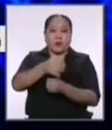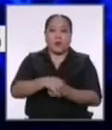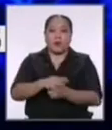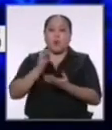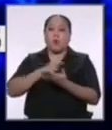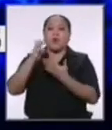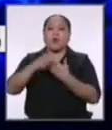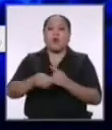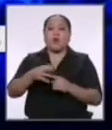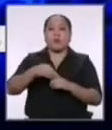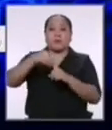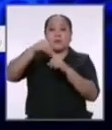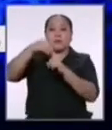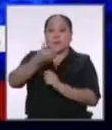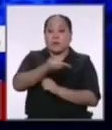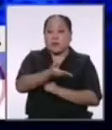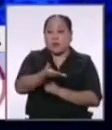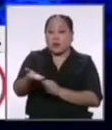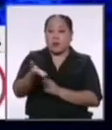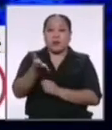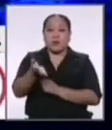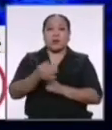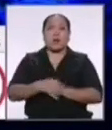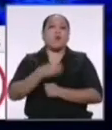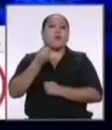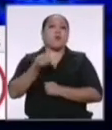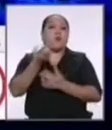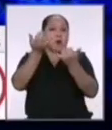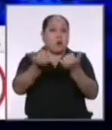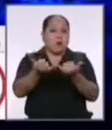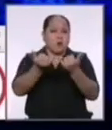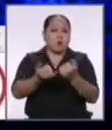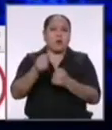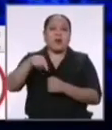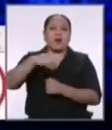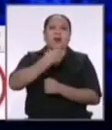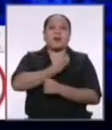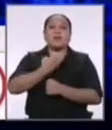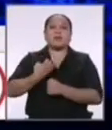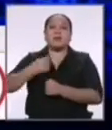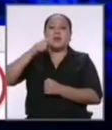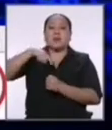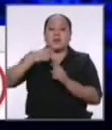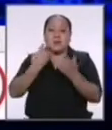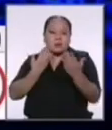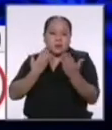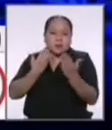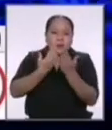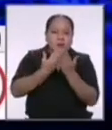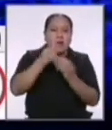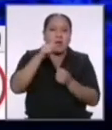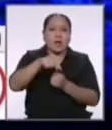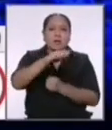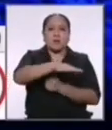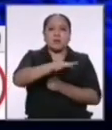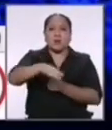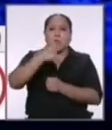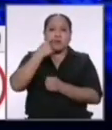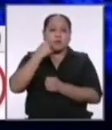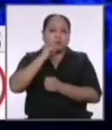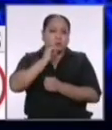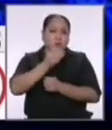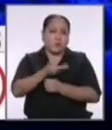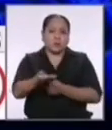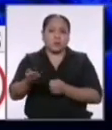especial educativa para ellos porque hoy más que nunca el estado tiene que estar cerca de esas niñas o niños